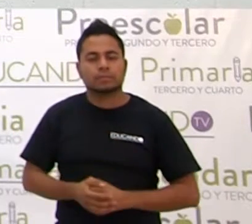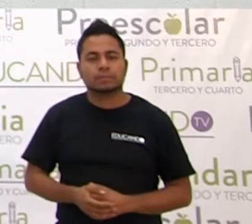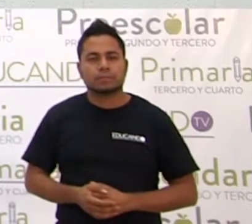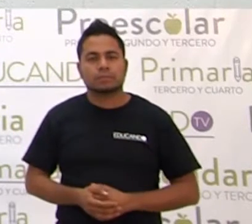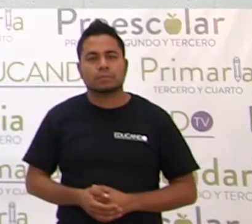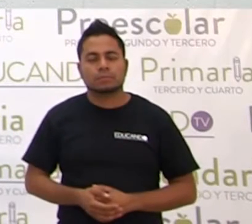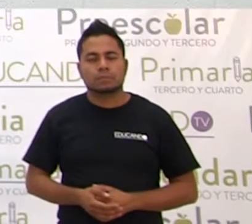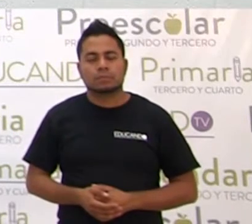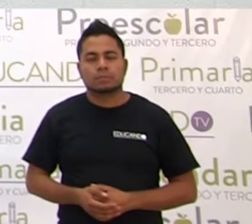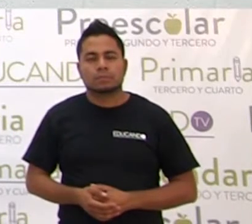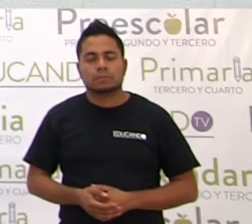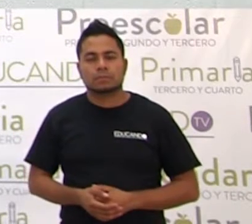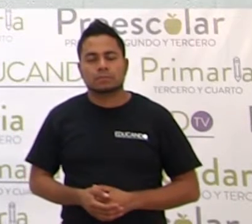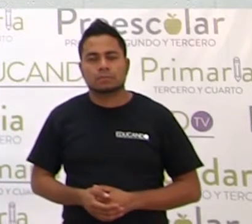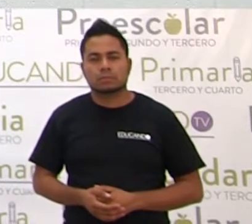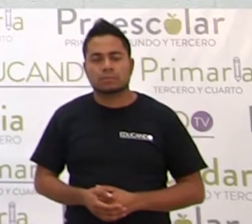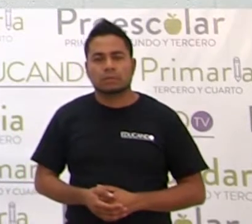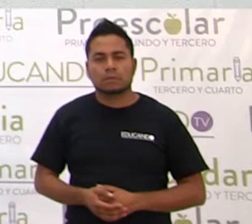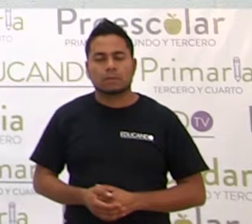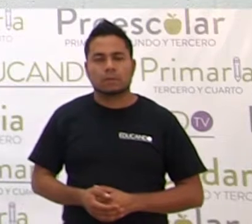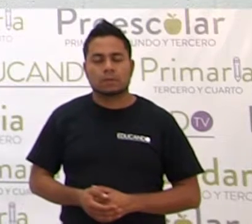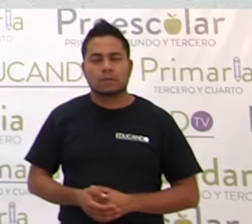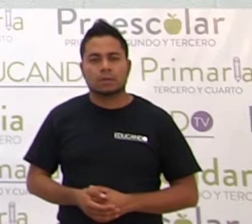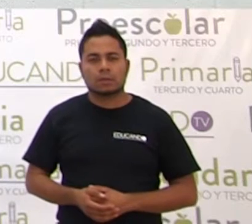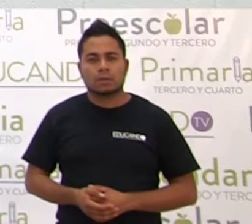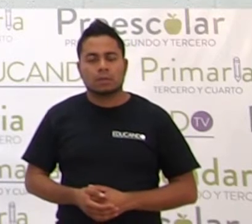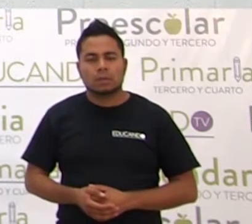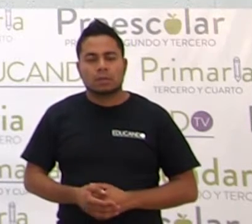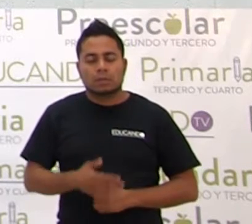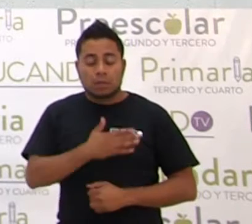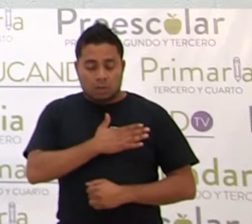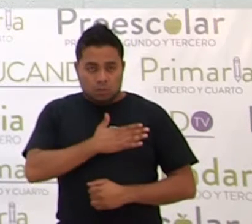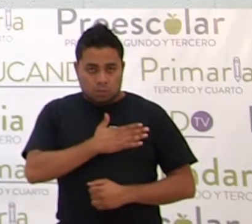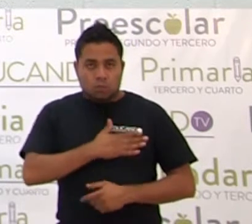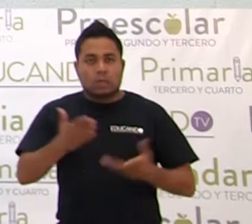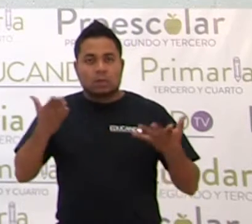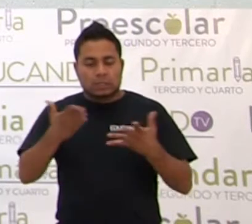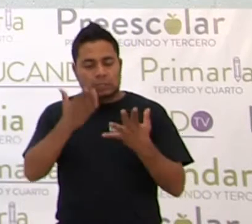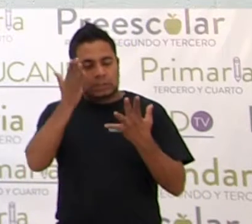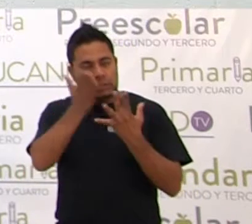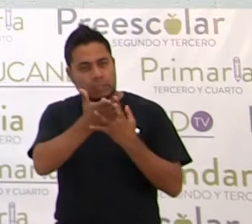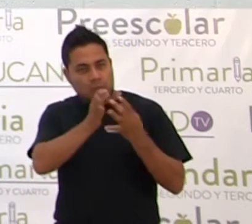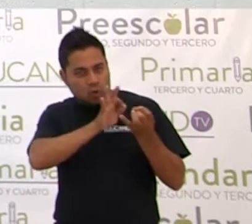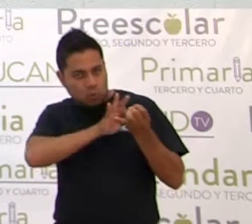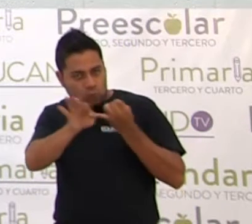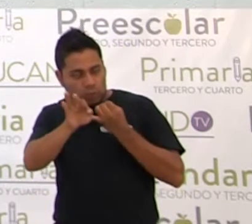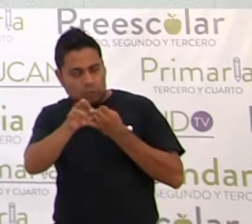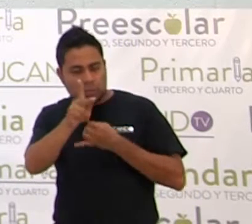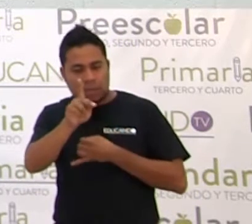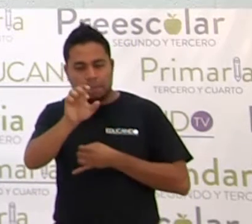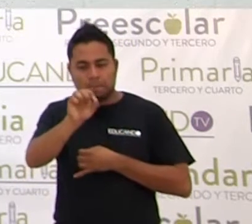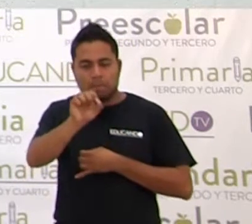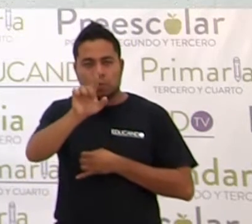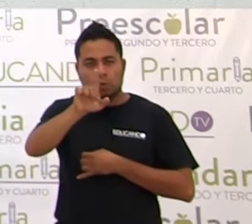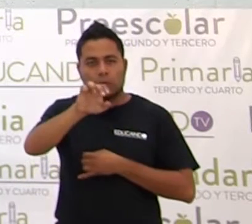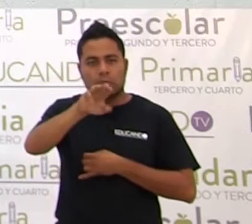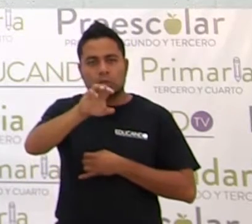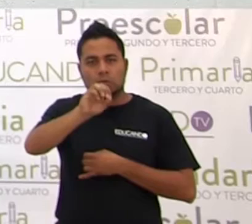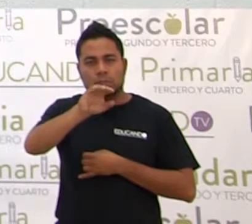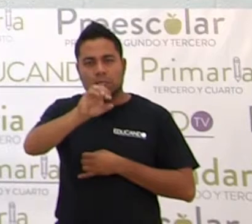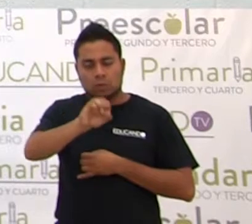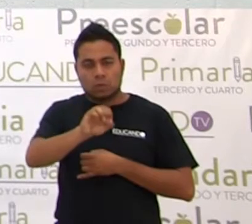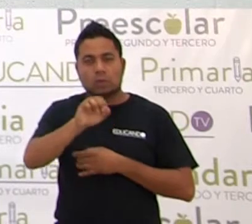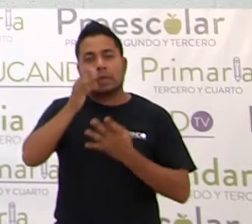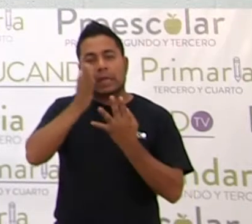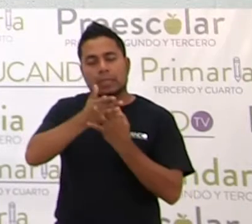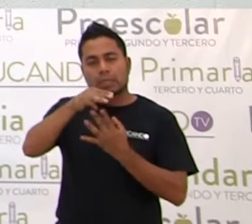hacer el último, ¿sí? La última división de polinomio entre monomio. Esto es